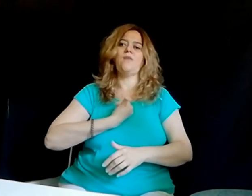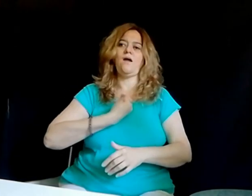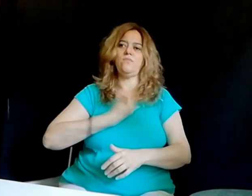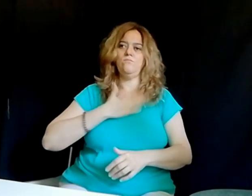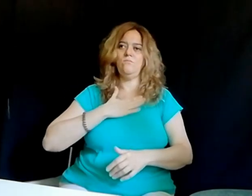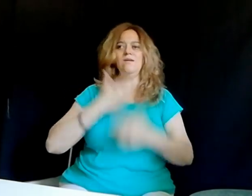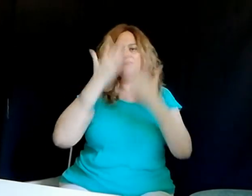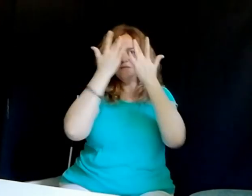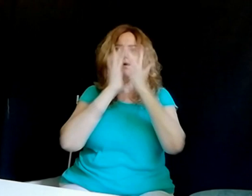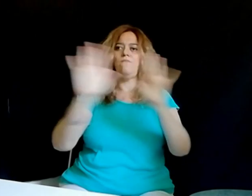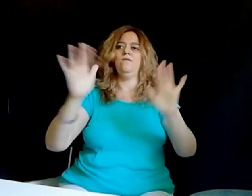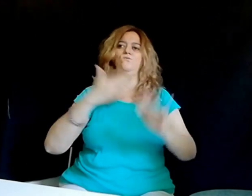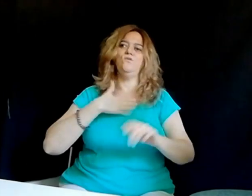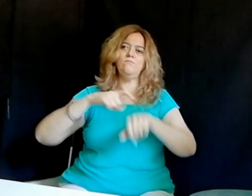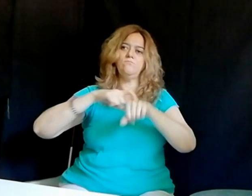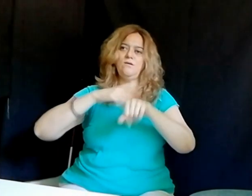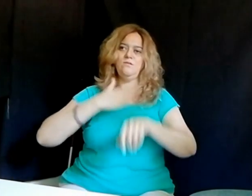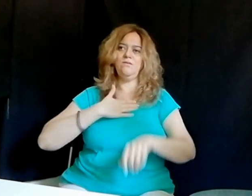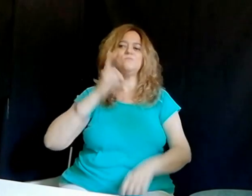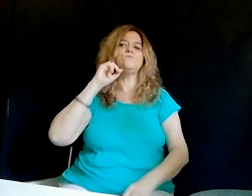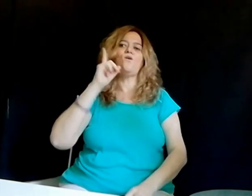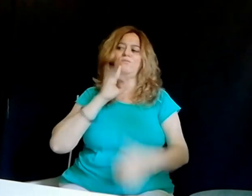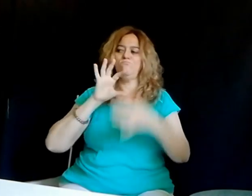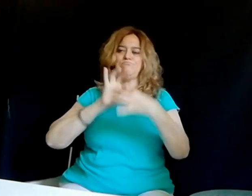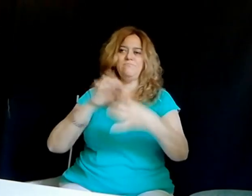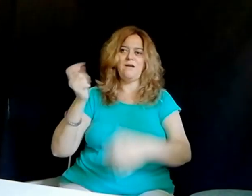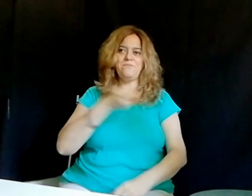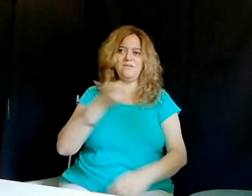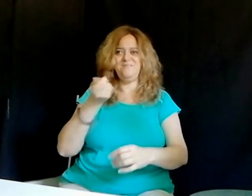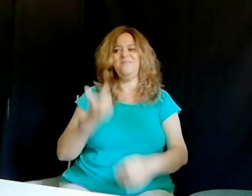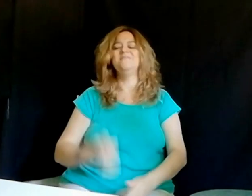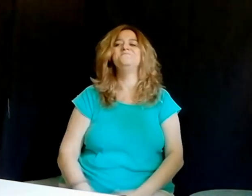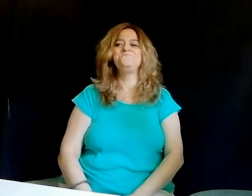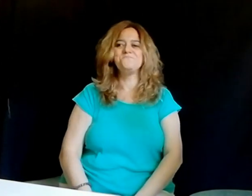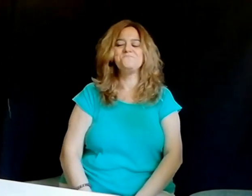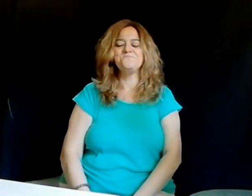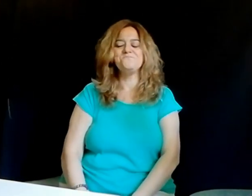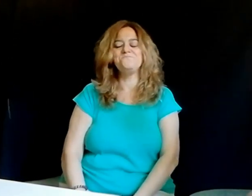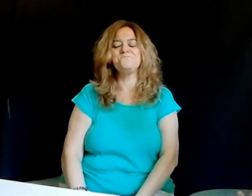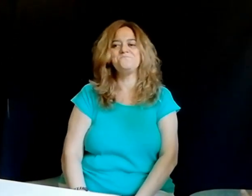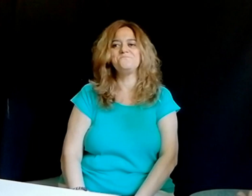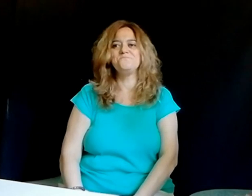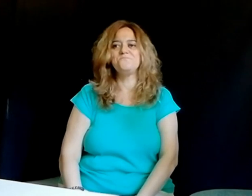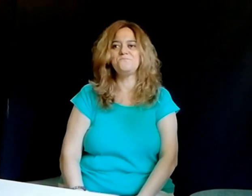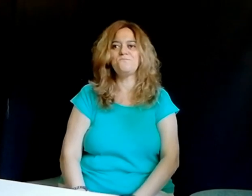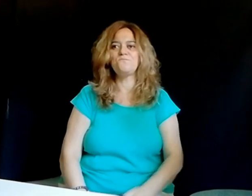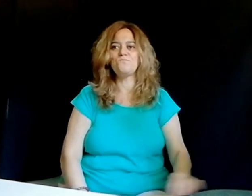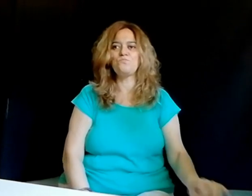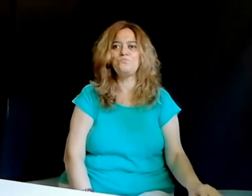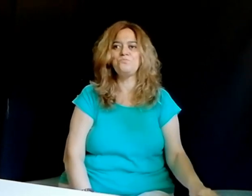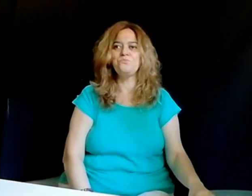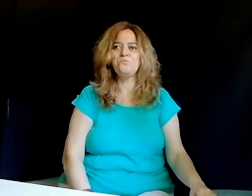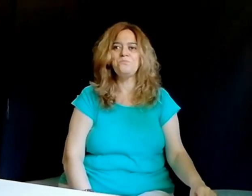distintos. Nosotros somos personas sotos ciegas, con nuestras propias características, nuestras propias